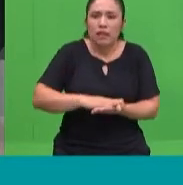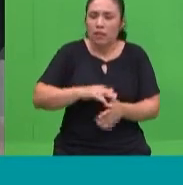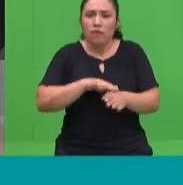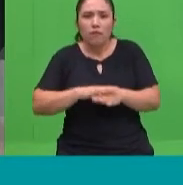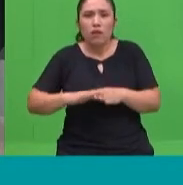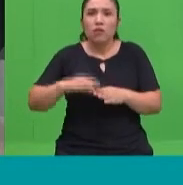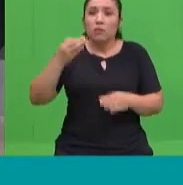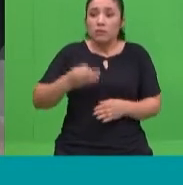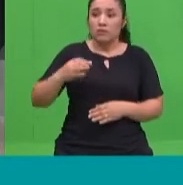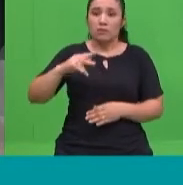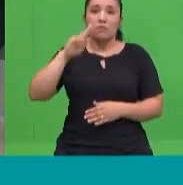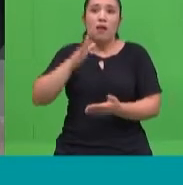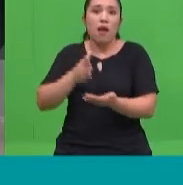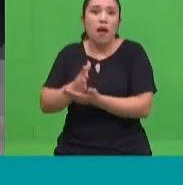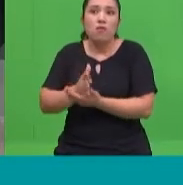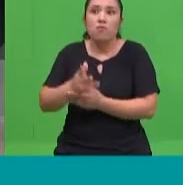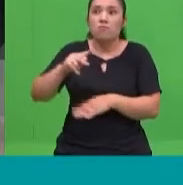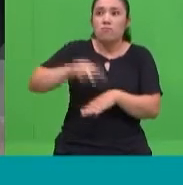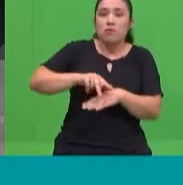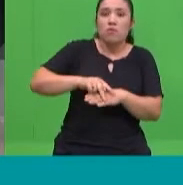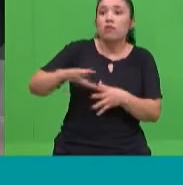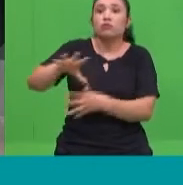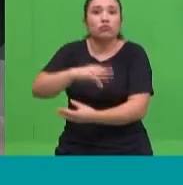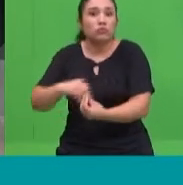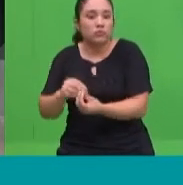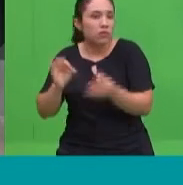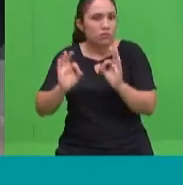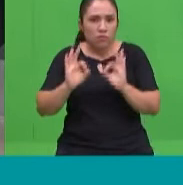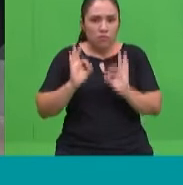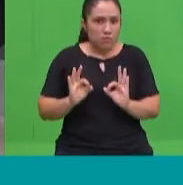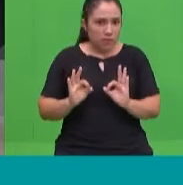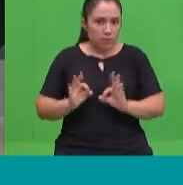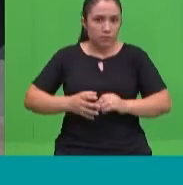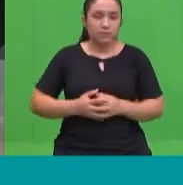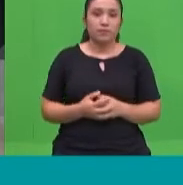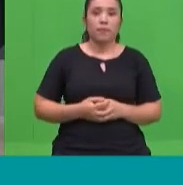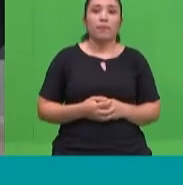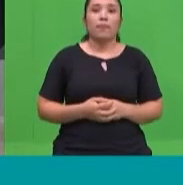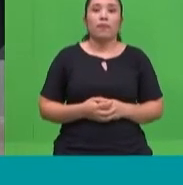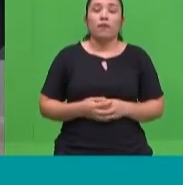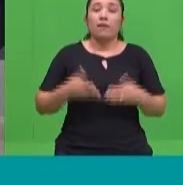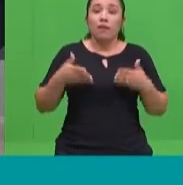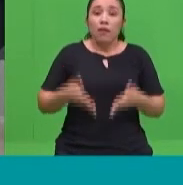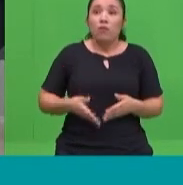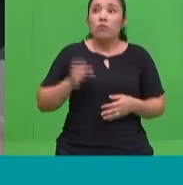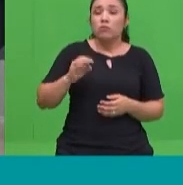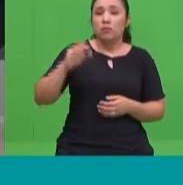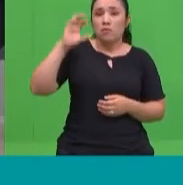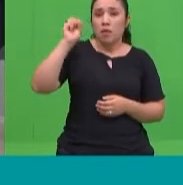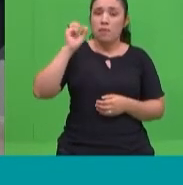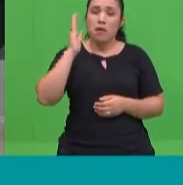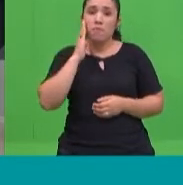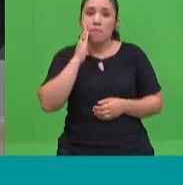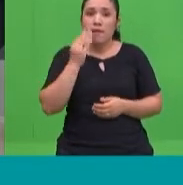es donde los padres hoy en día teniendo a los niños en casa, entonces nos vemos en la situación